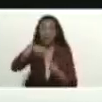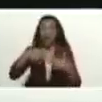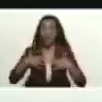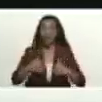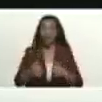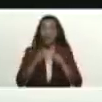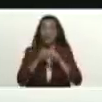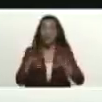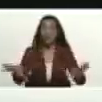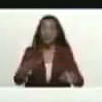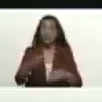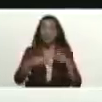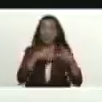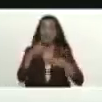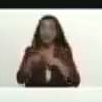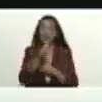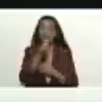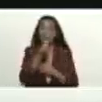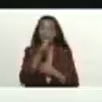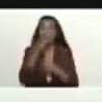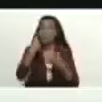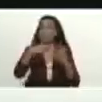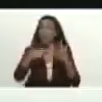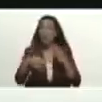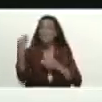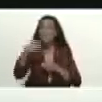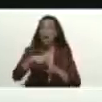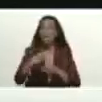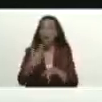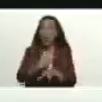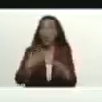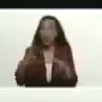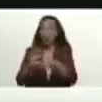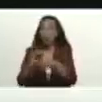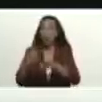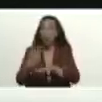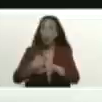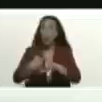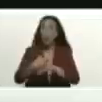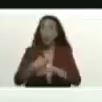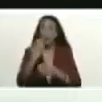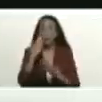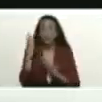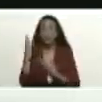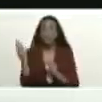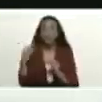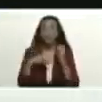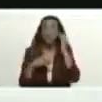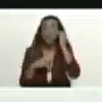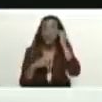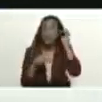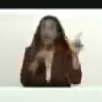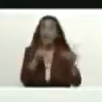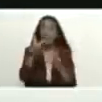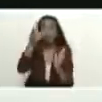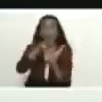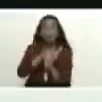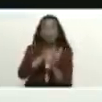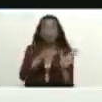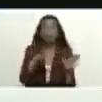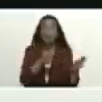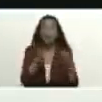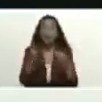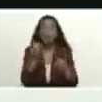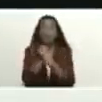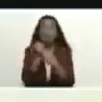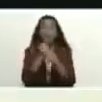alimentos etcétera etcétera igualmente ya quedó establecido una ruta de